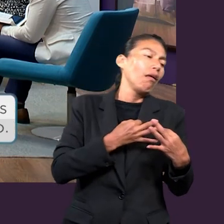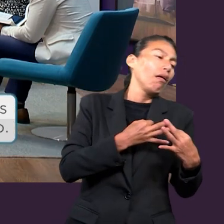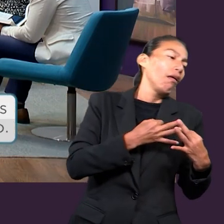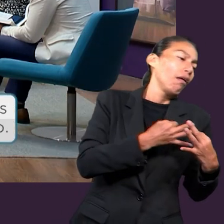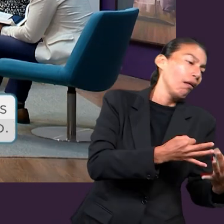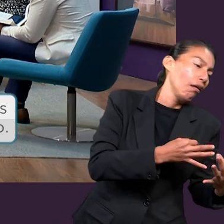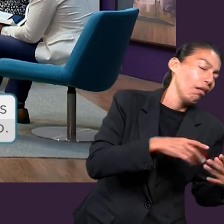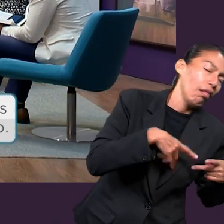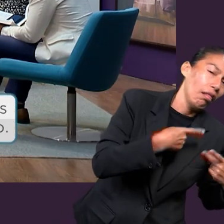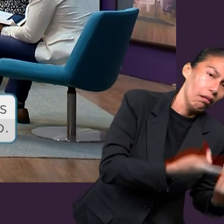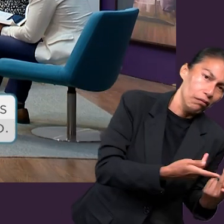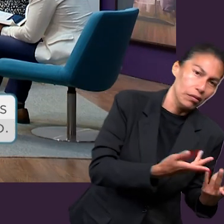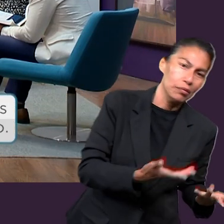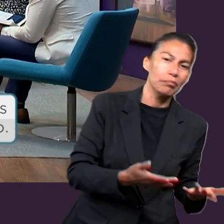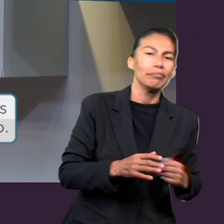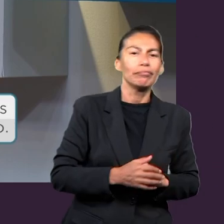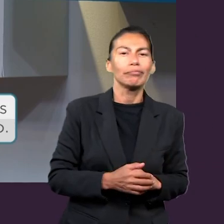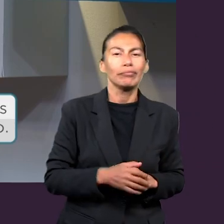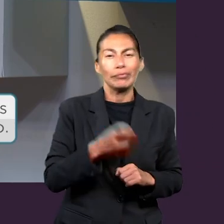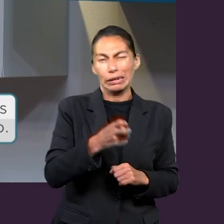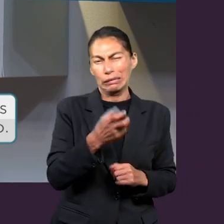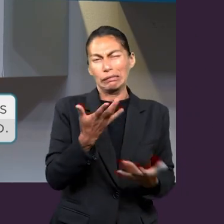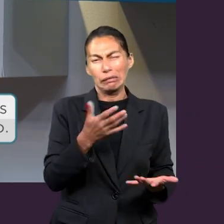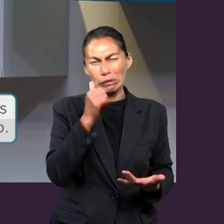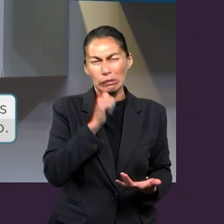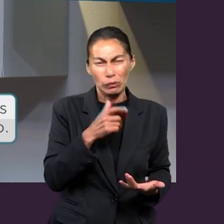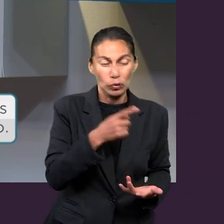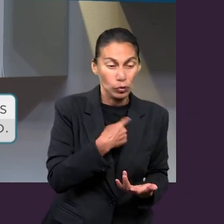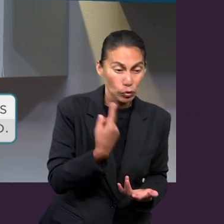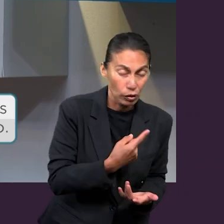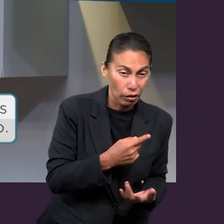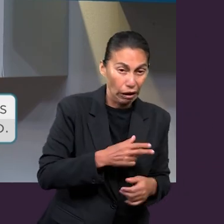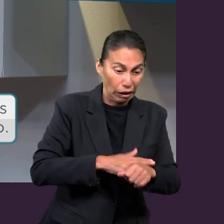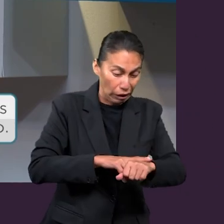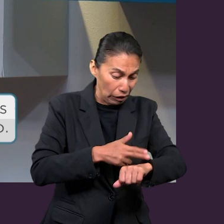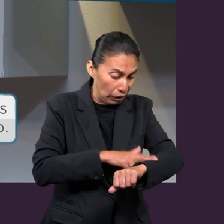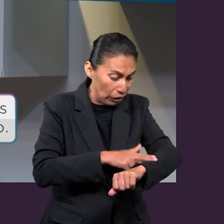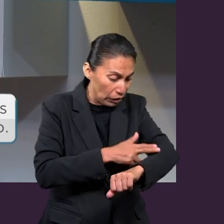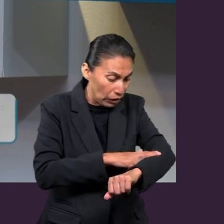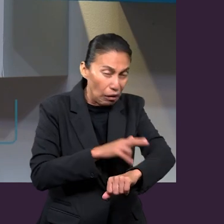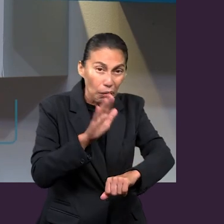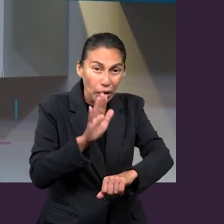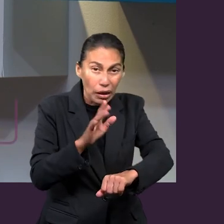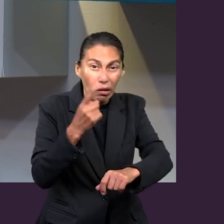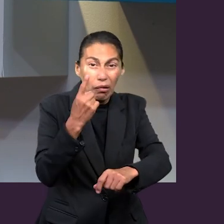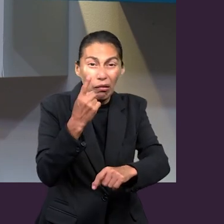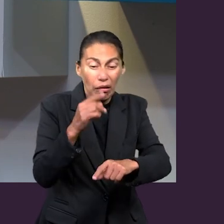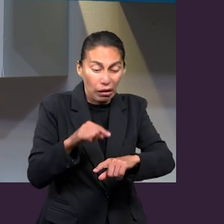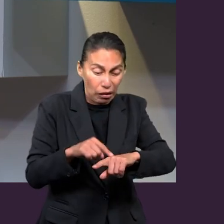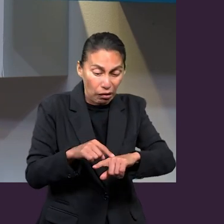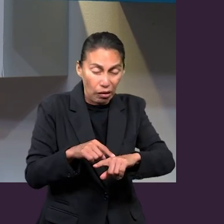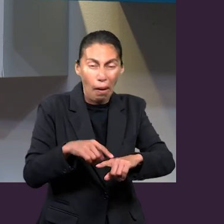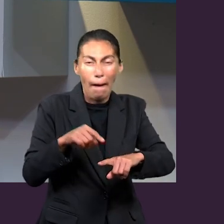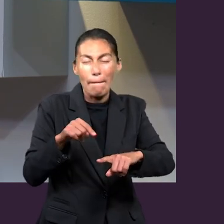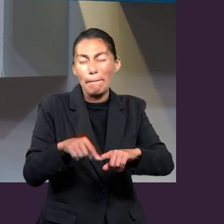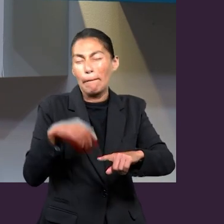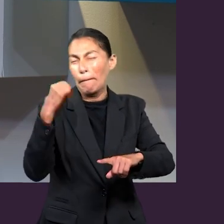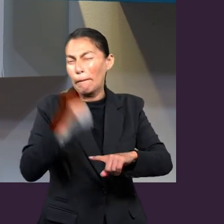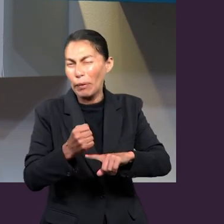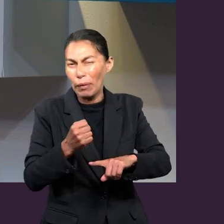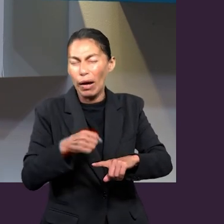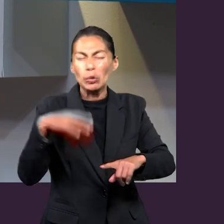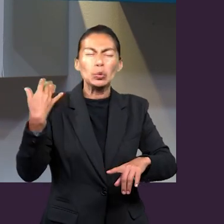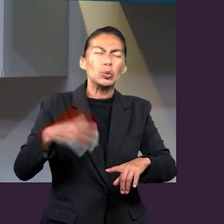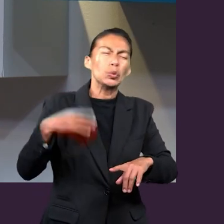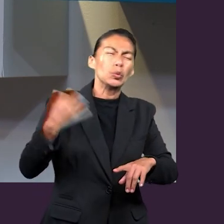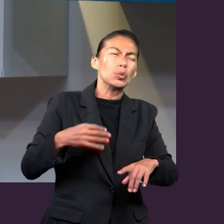llegándonos ese tipo de tentación y debilitarnos. Siempre cuando te haces una herida en el cuerpo parece en un